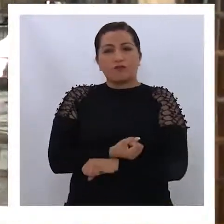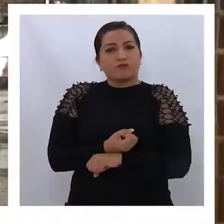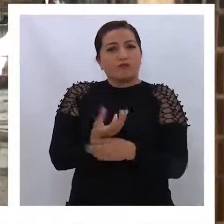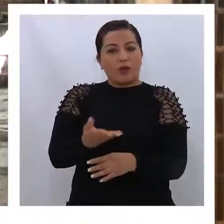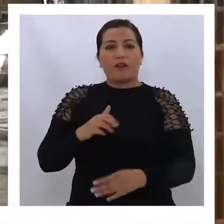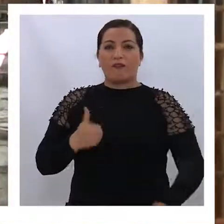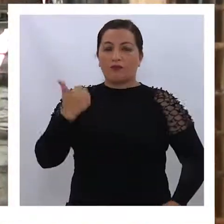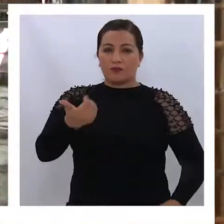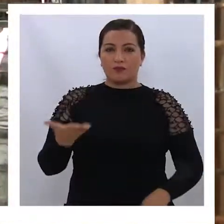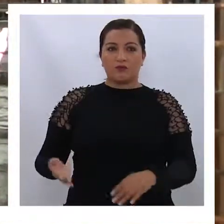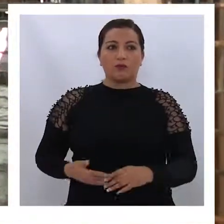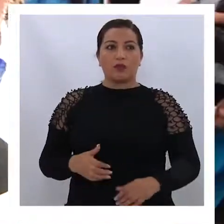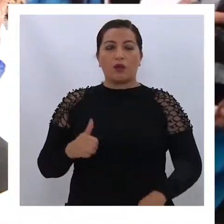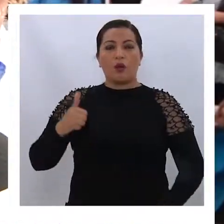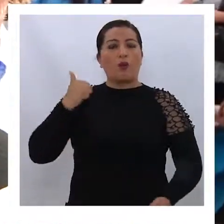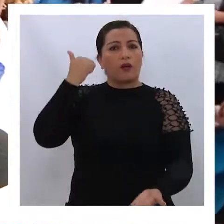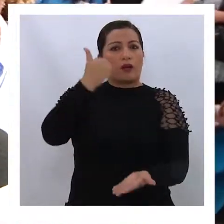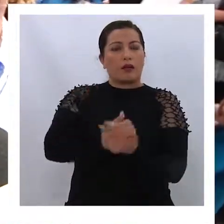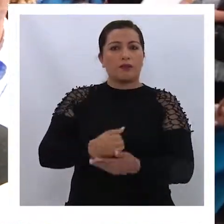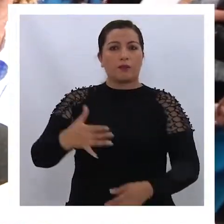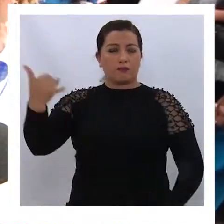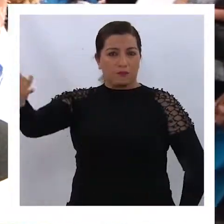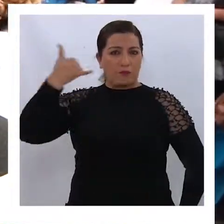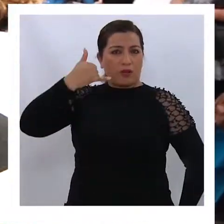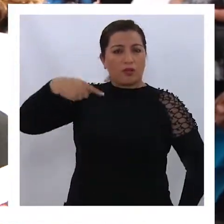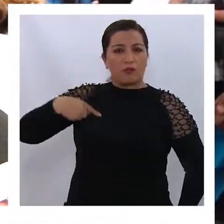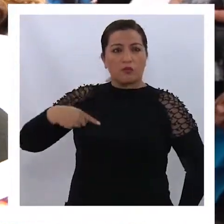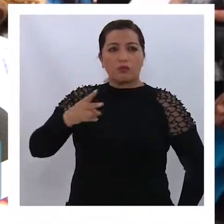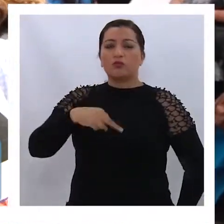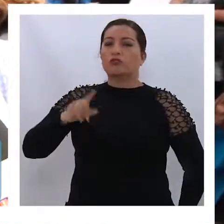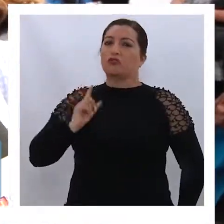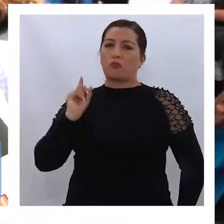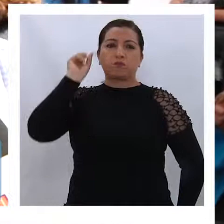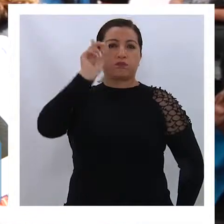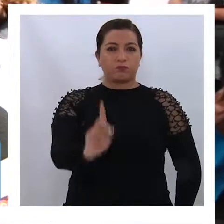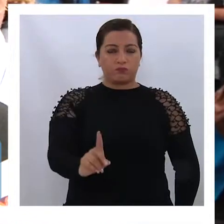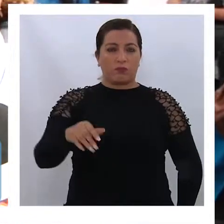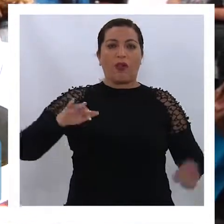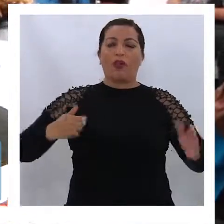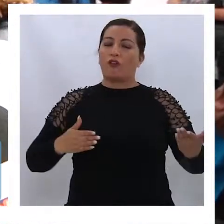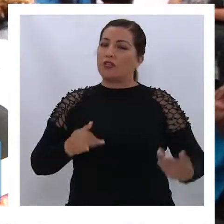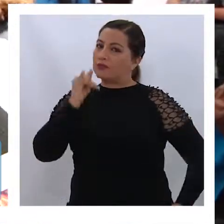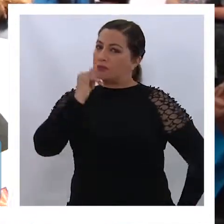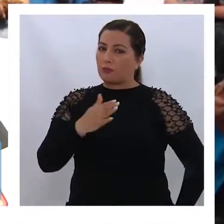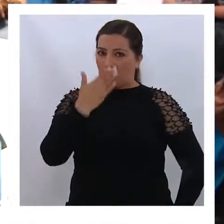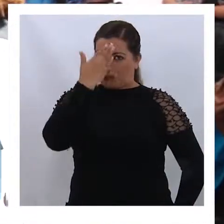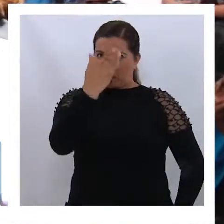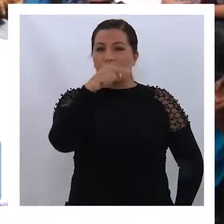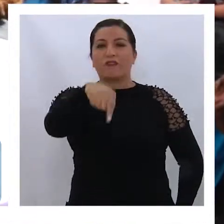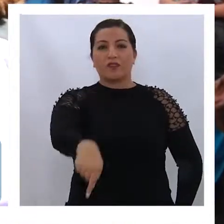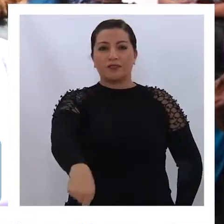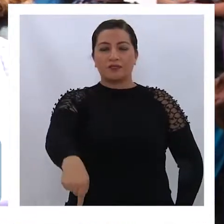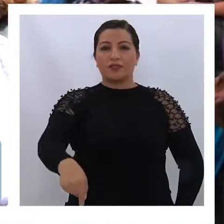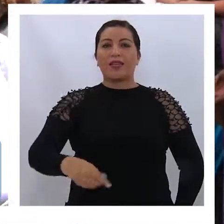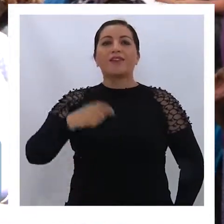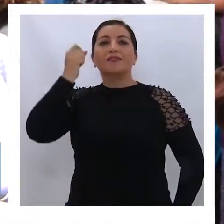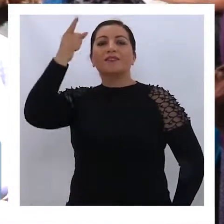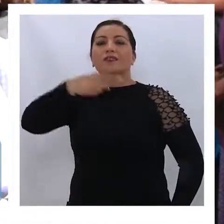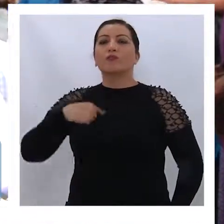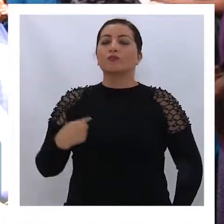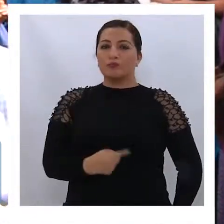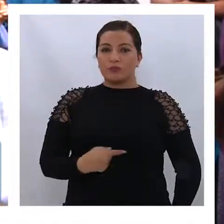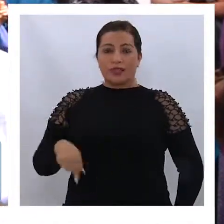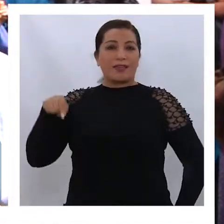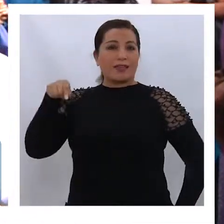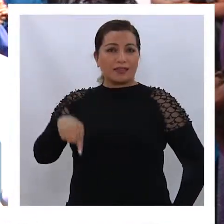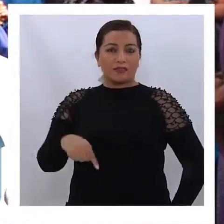disposición desde un comienzo. Cuando el alcalde nos llamó, nos hicimos presentes y vamos a estar presentes y entendemos que está como